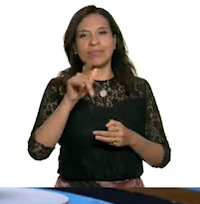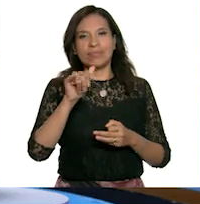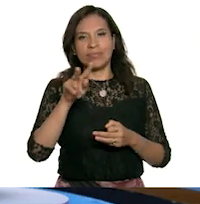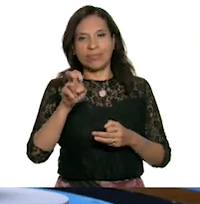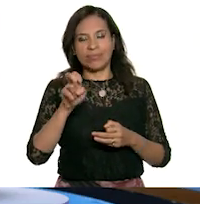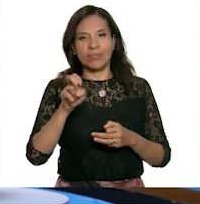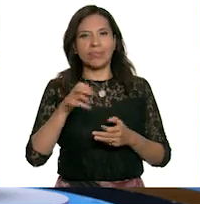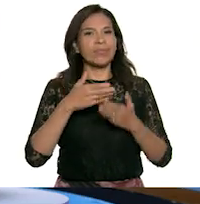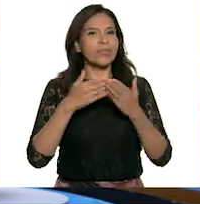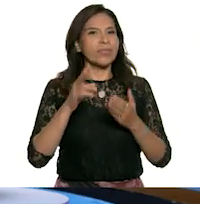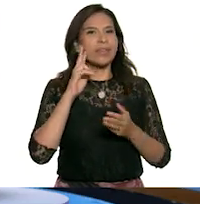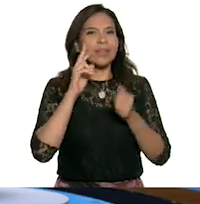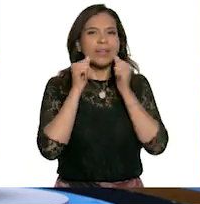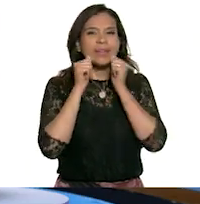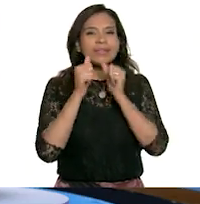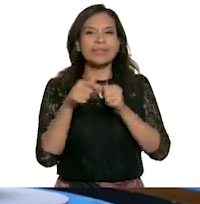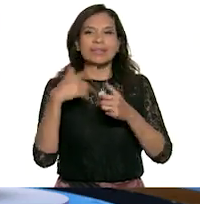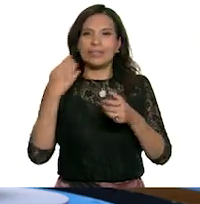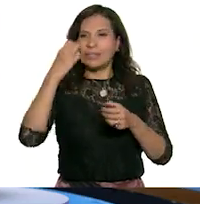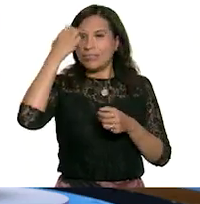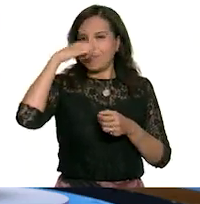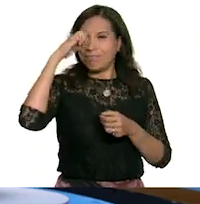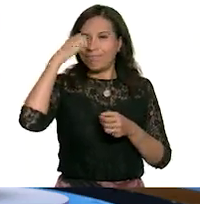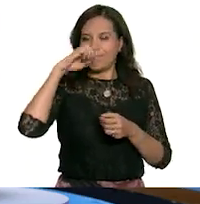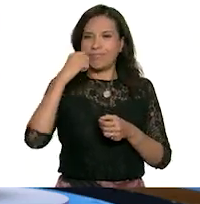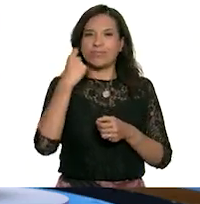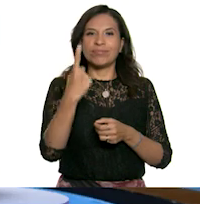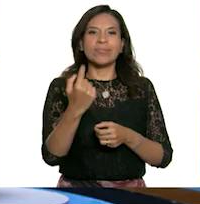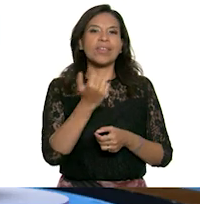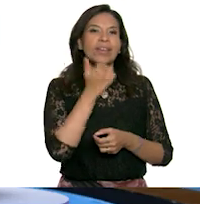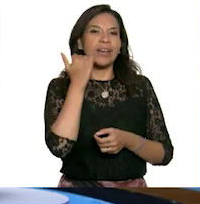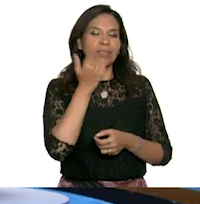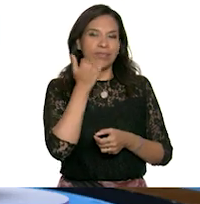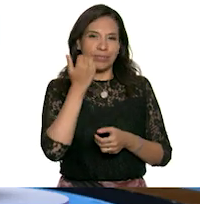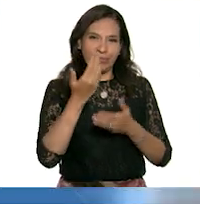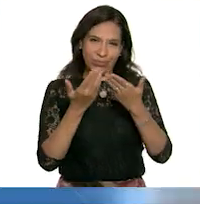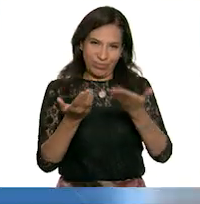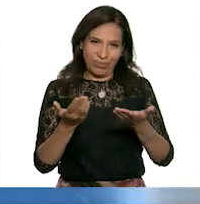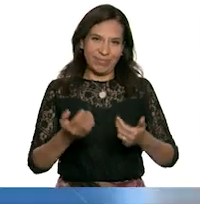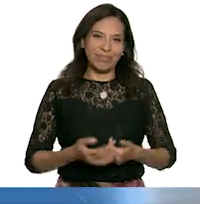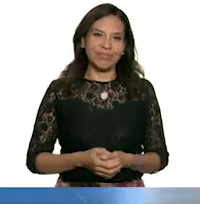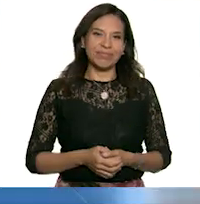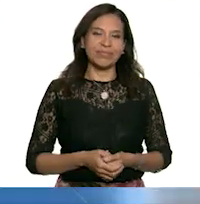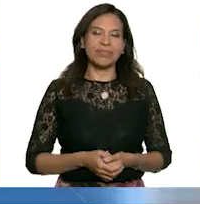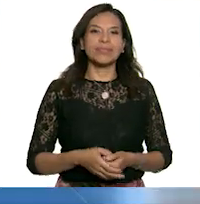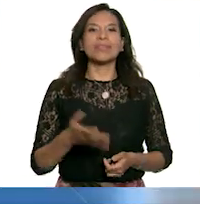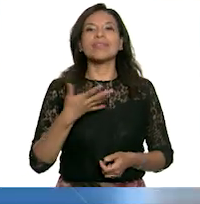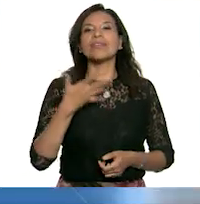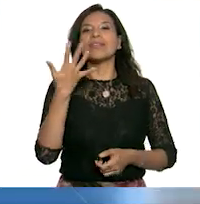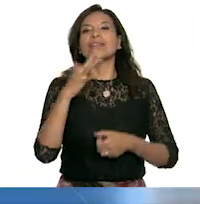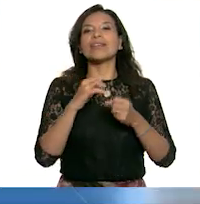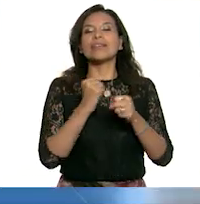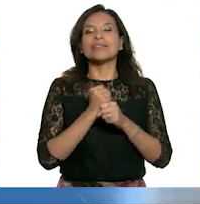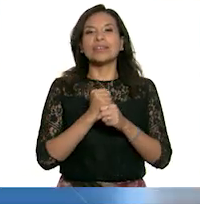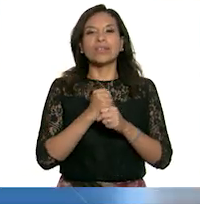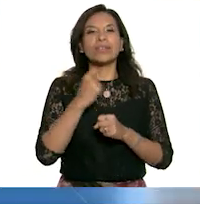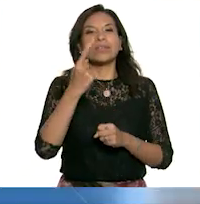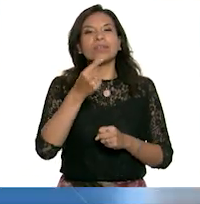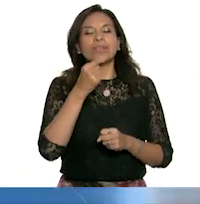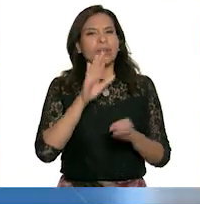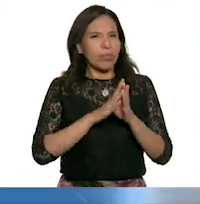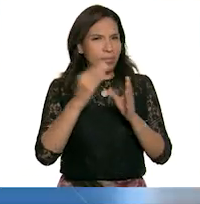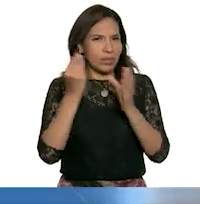Ahora vamos a escuchar una experiencia de un alumno. ¡Adelante! Tengo 10 años y una de mis clases